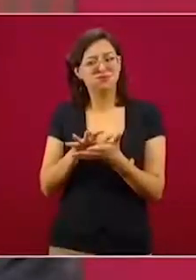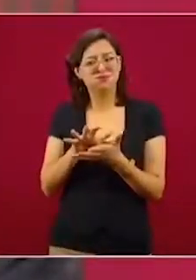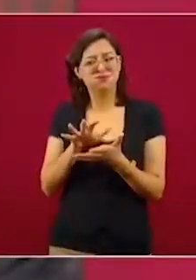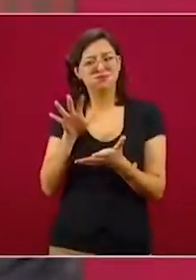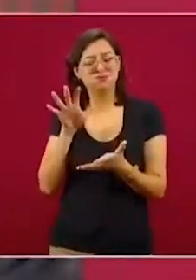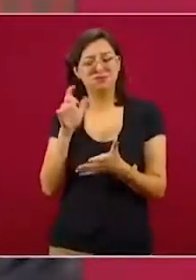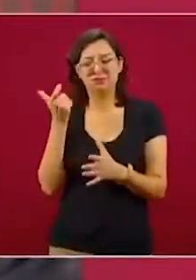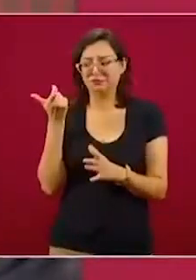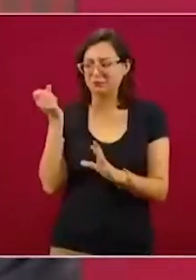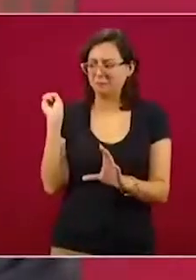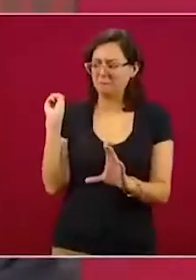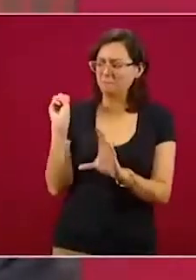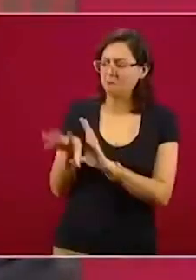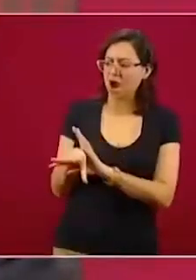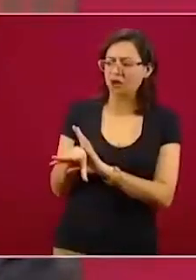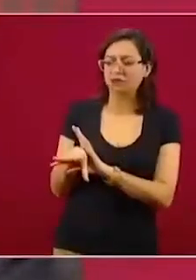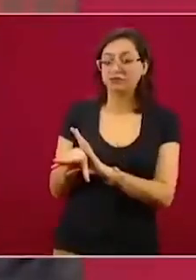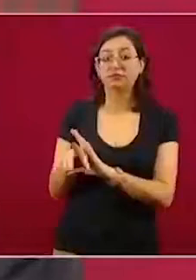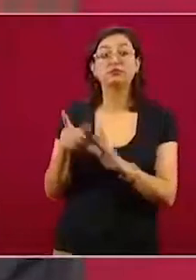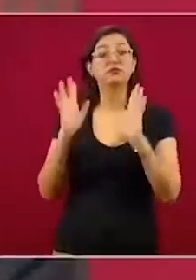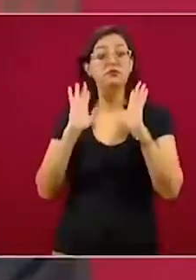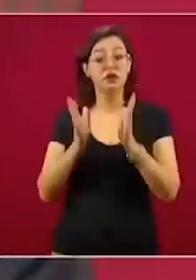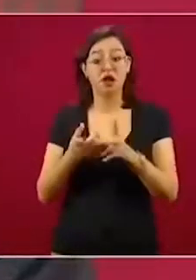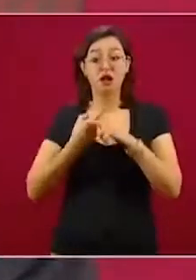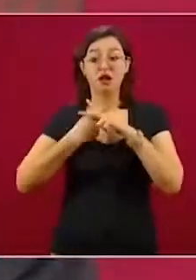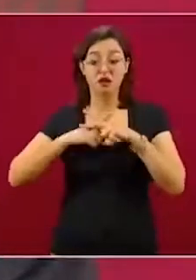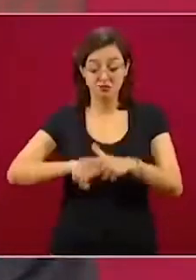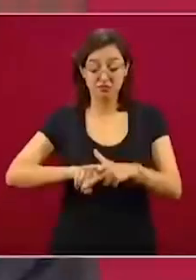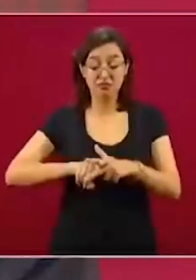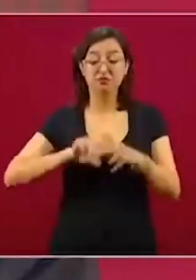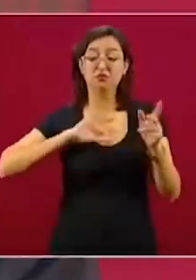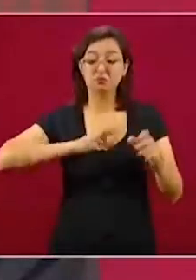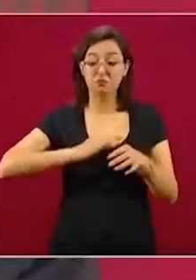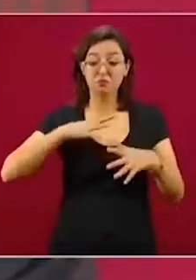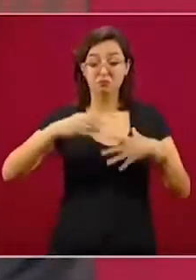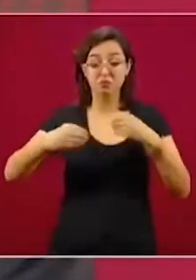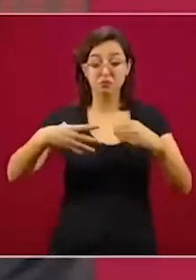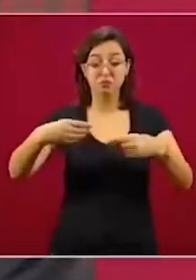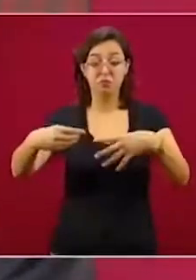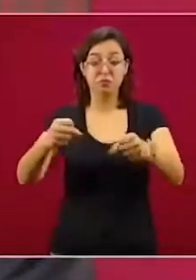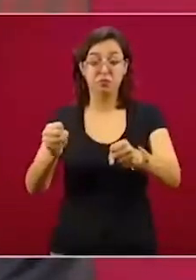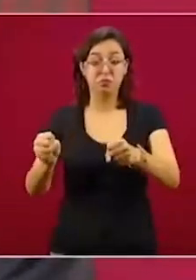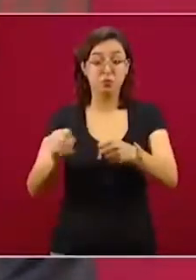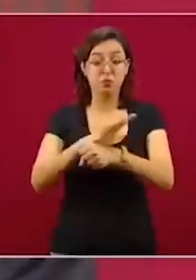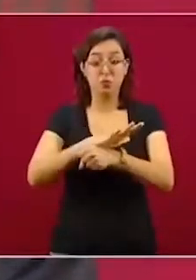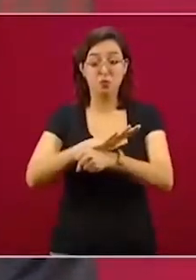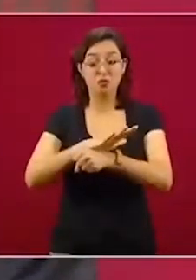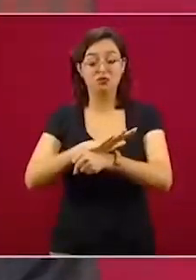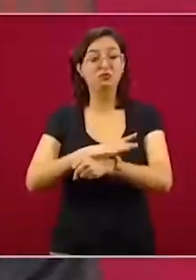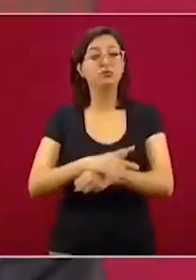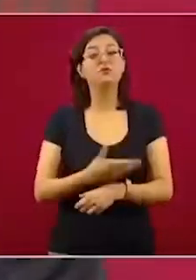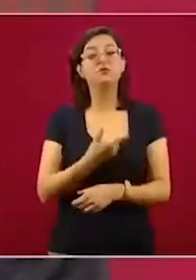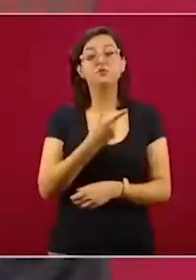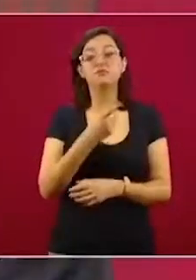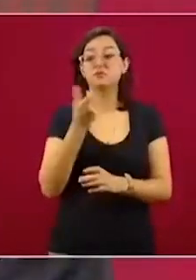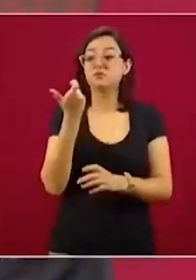padecer del coronavirus, cuatro mil millones de dólares.